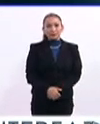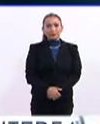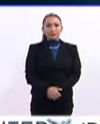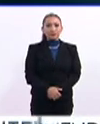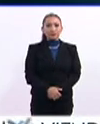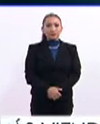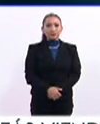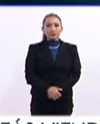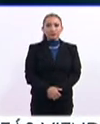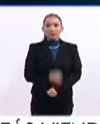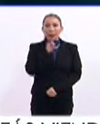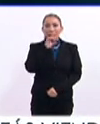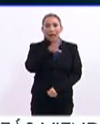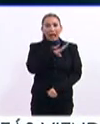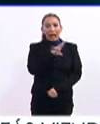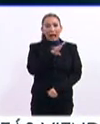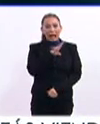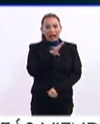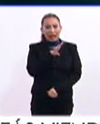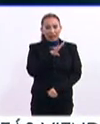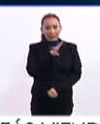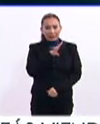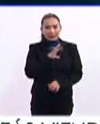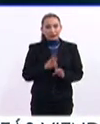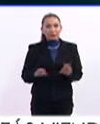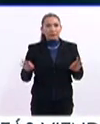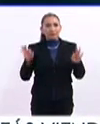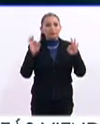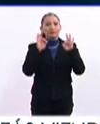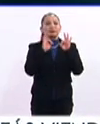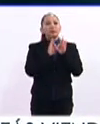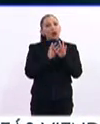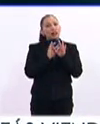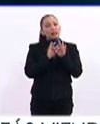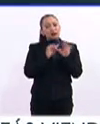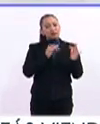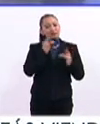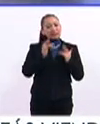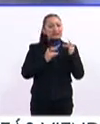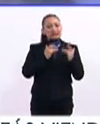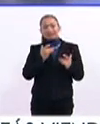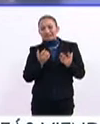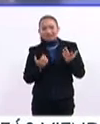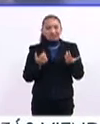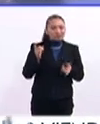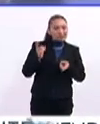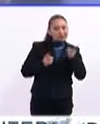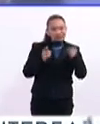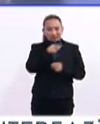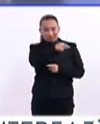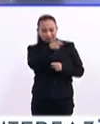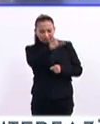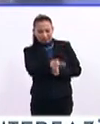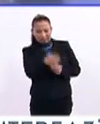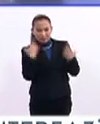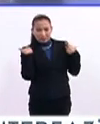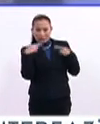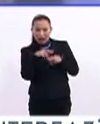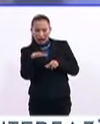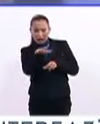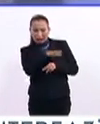Claro, existe también una importante inquietud de que el magisterio